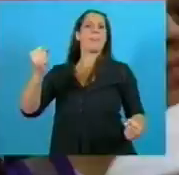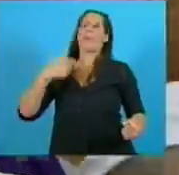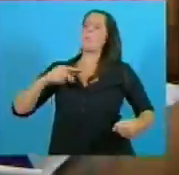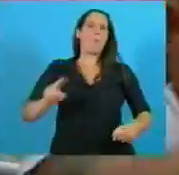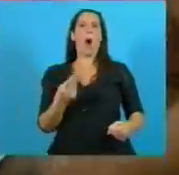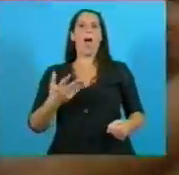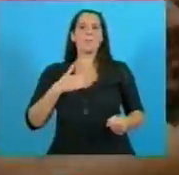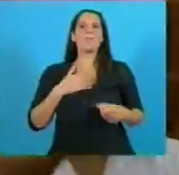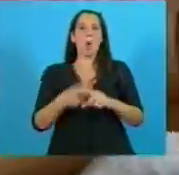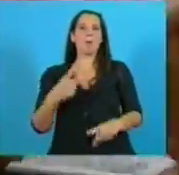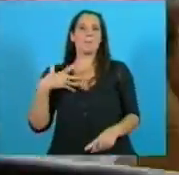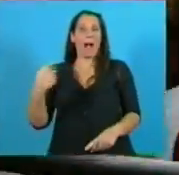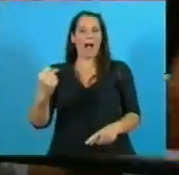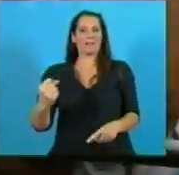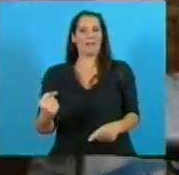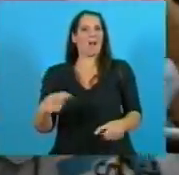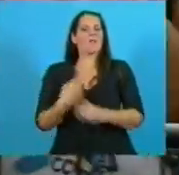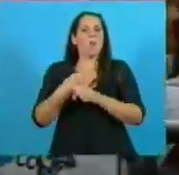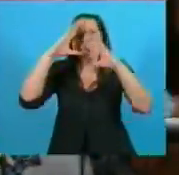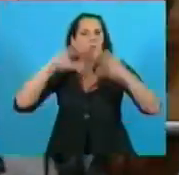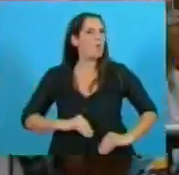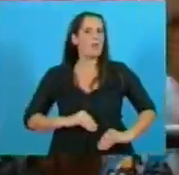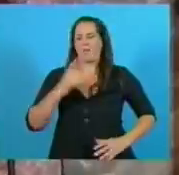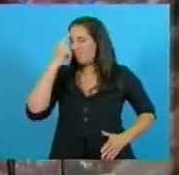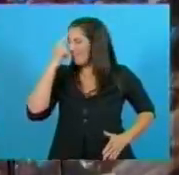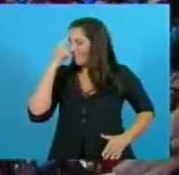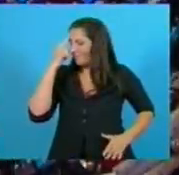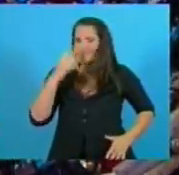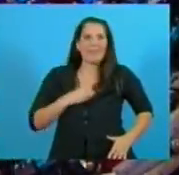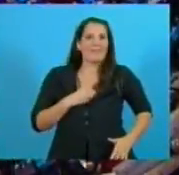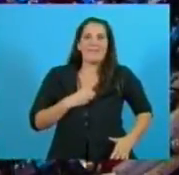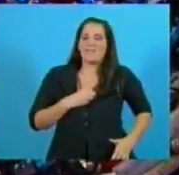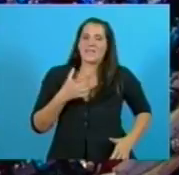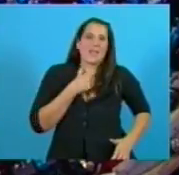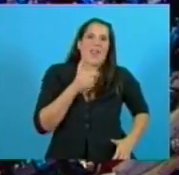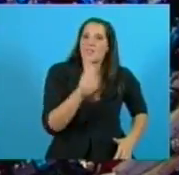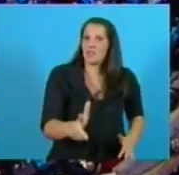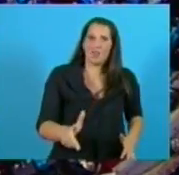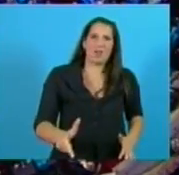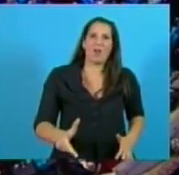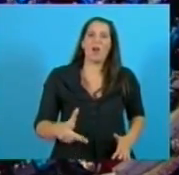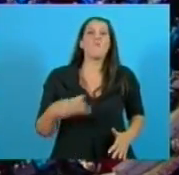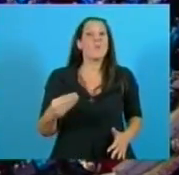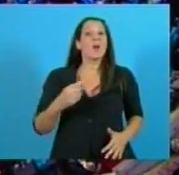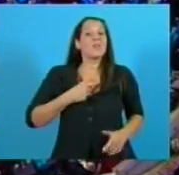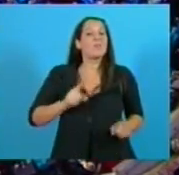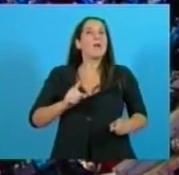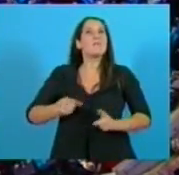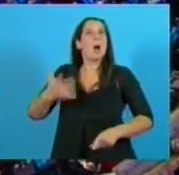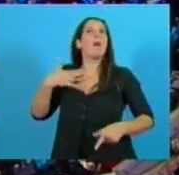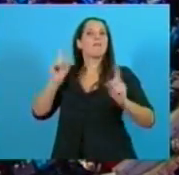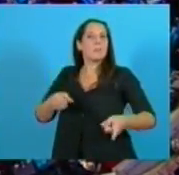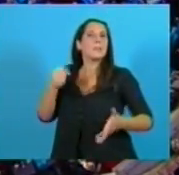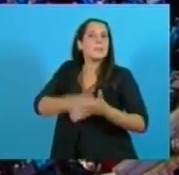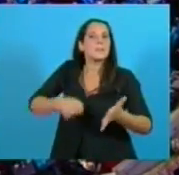olvidar eso. Debía decirlo, lo sentía porque fui una de las grandes batalladoras